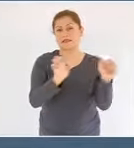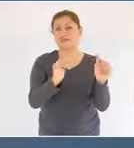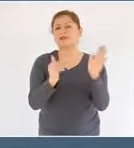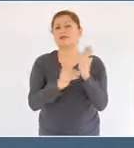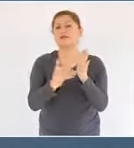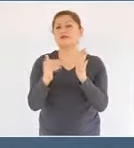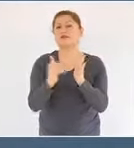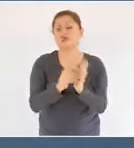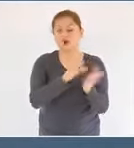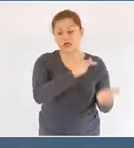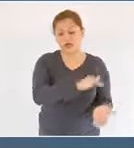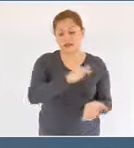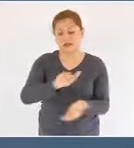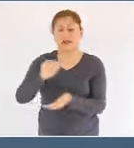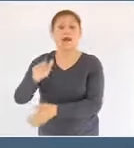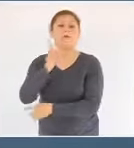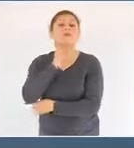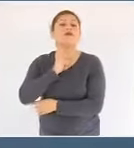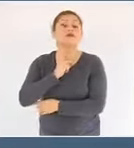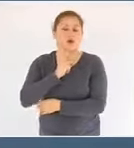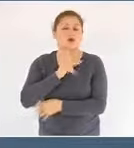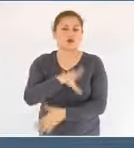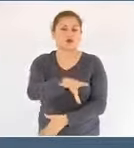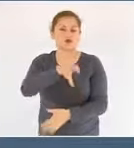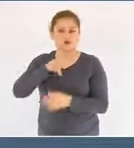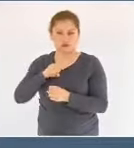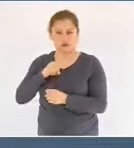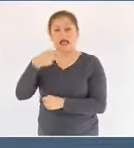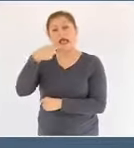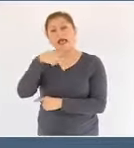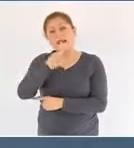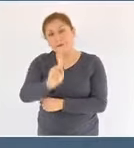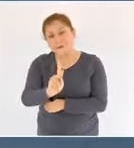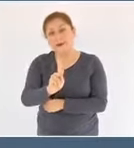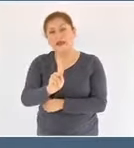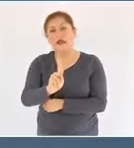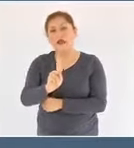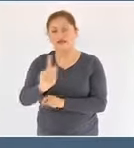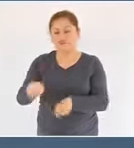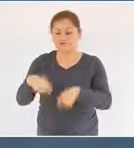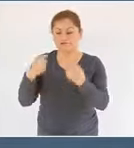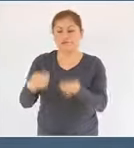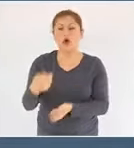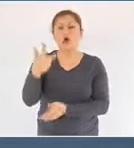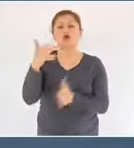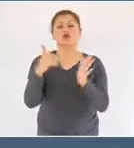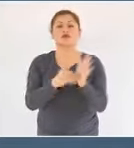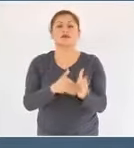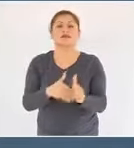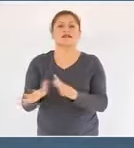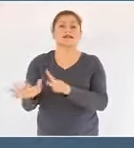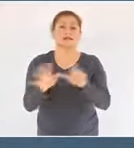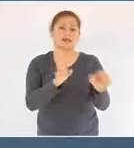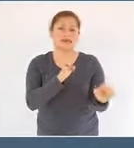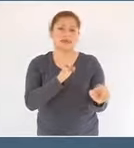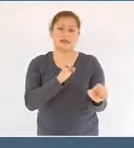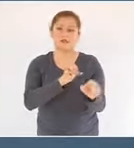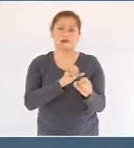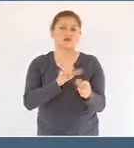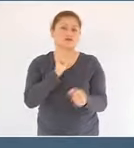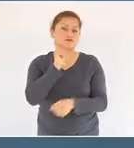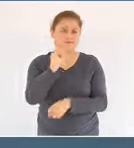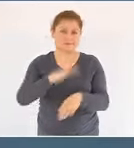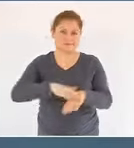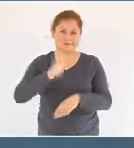barriles de petróleo, pero sólo se restituyeron ocho mil setecientos. Señor Presidente,